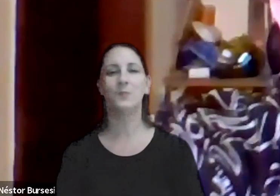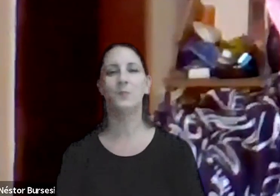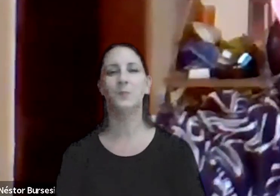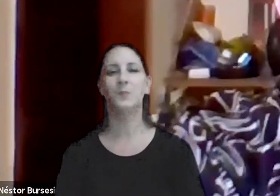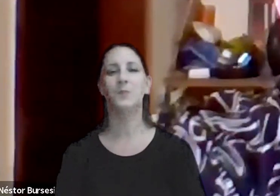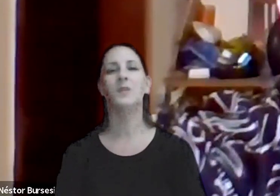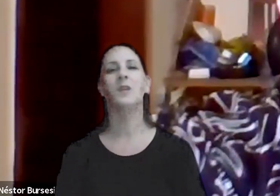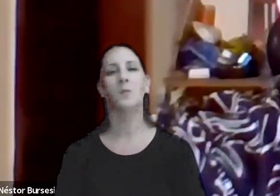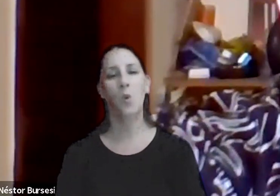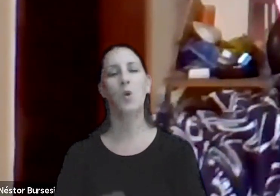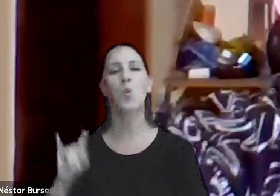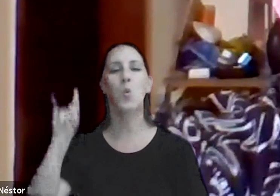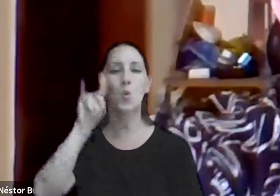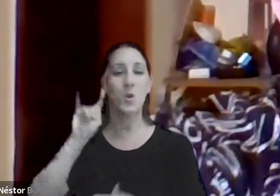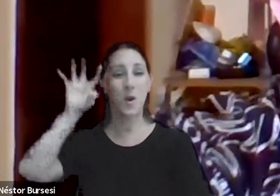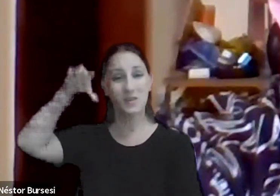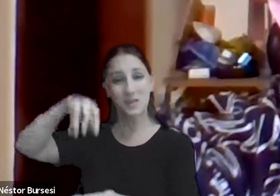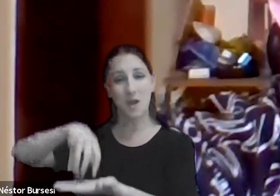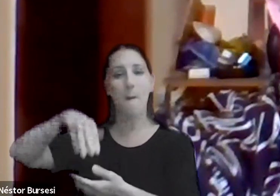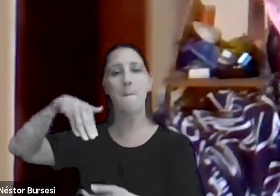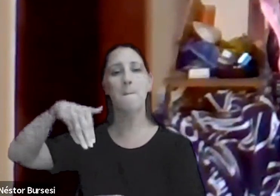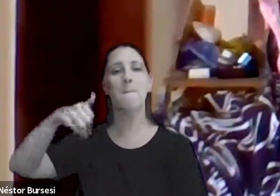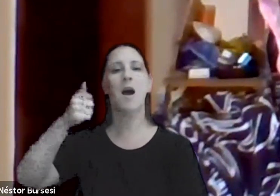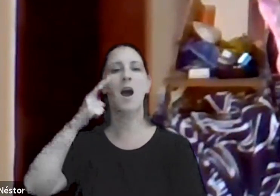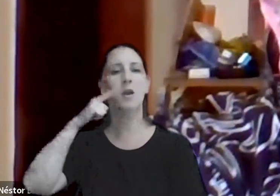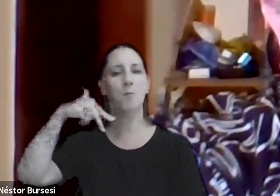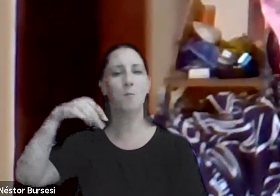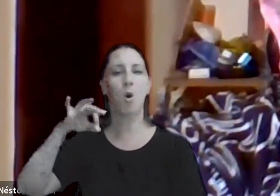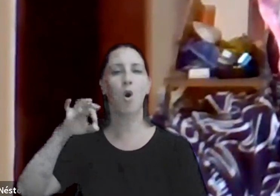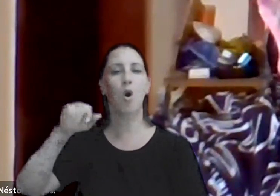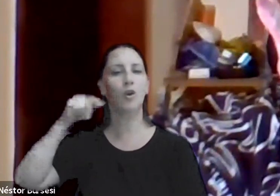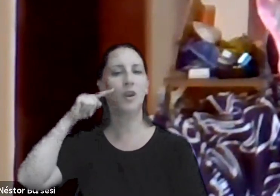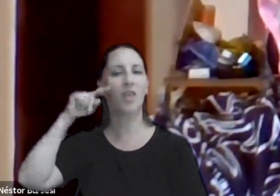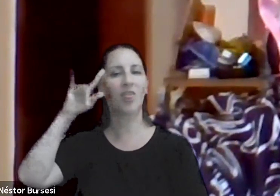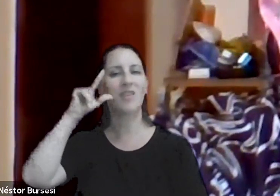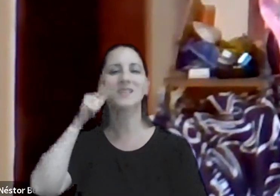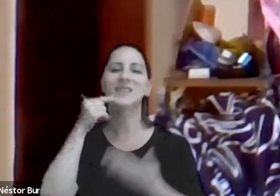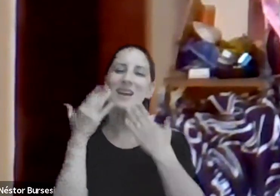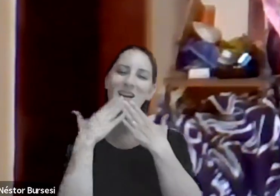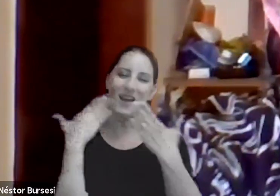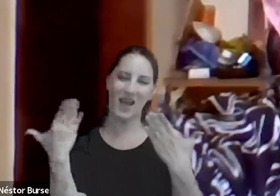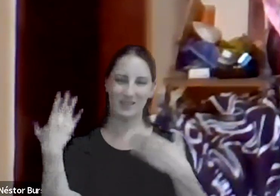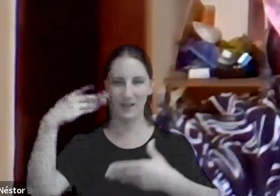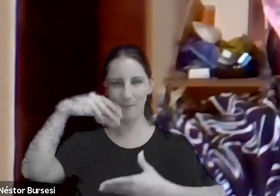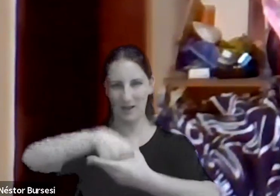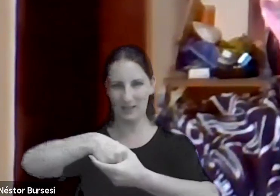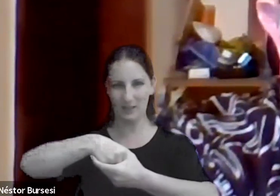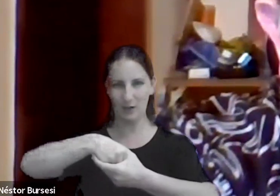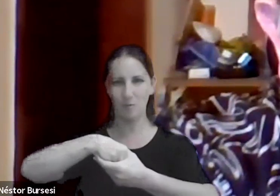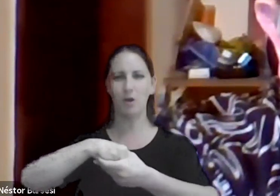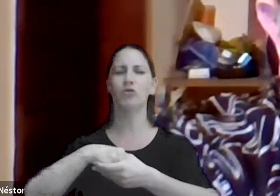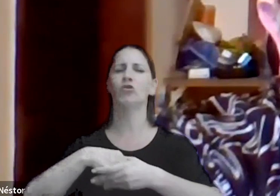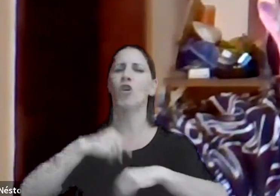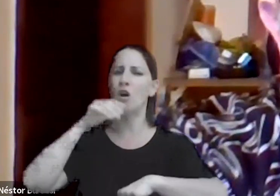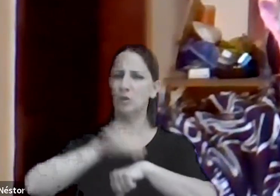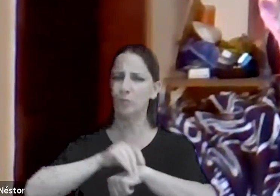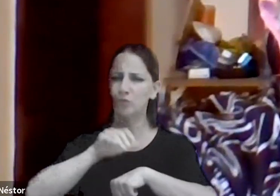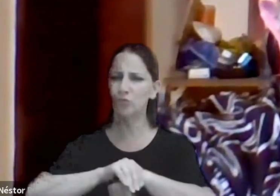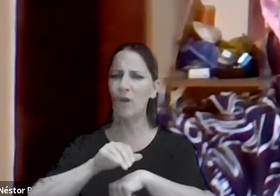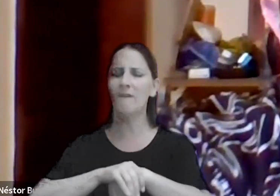no en nombre de la universidad les agradezco la participación el compromiso